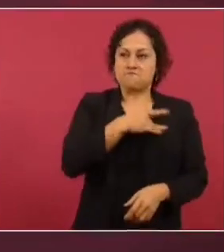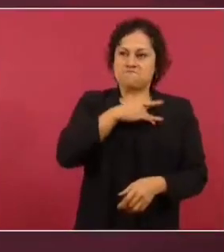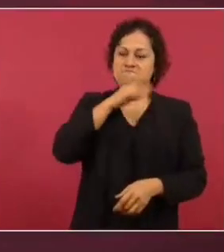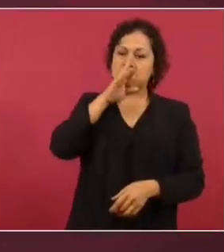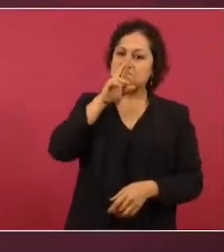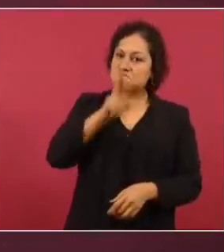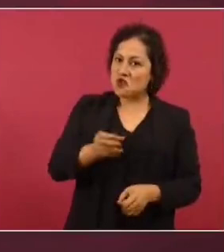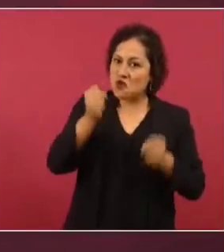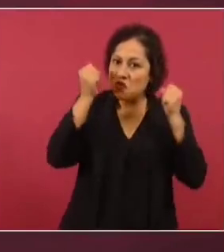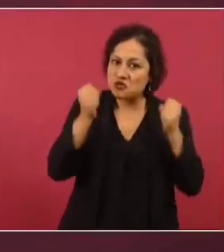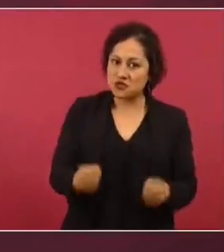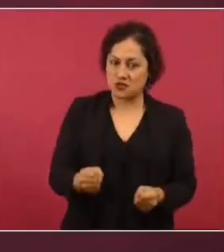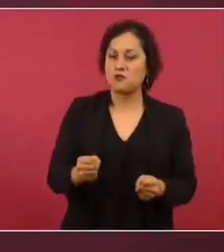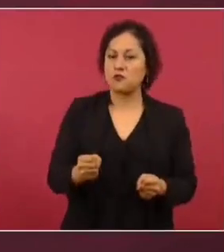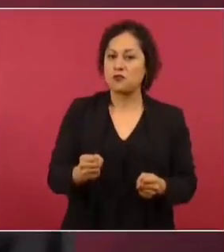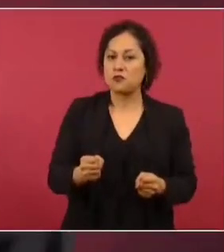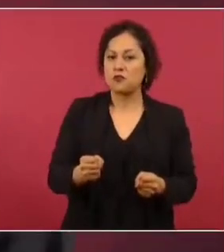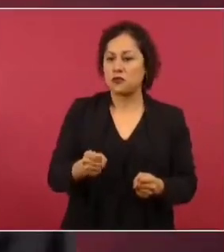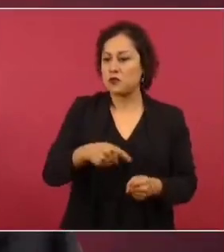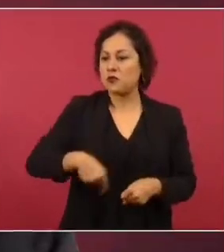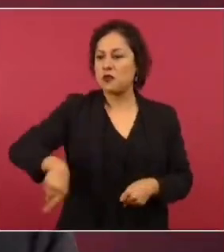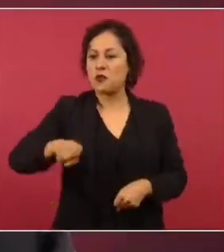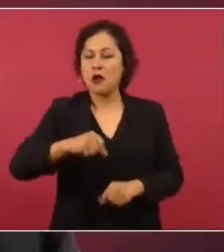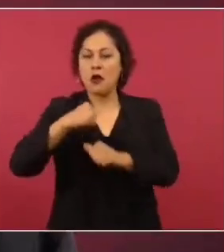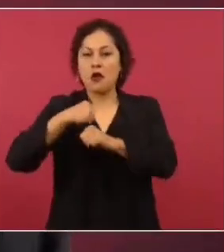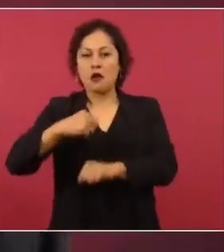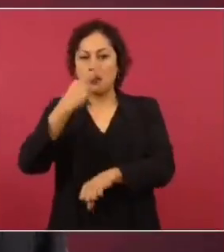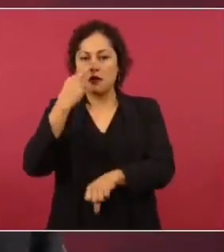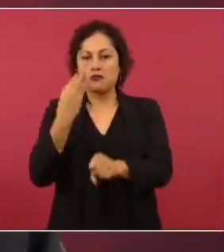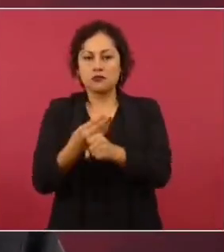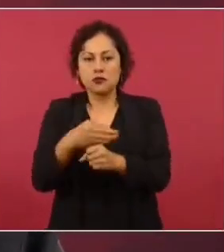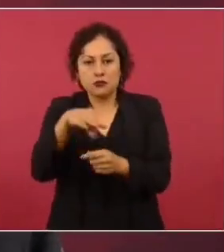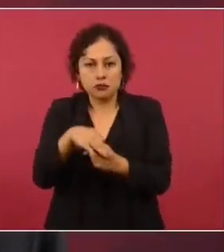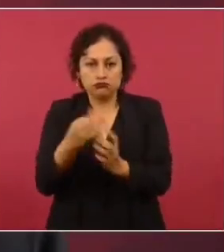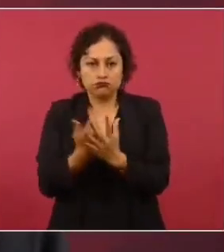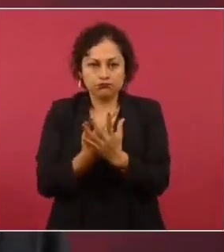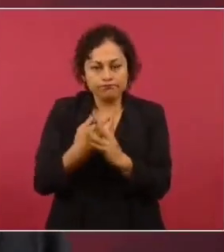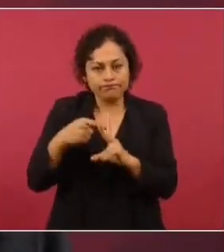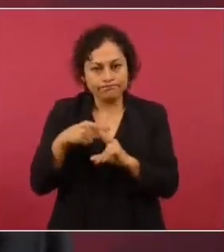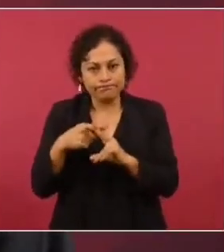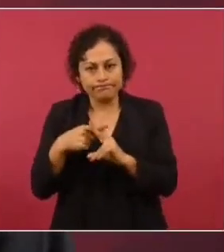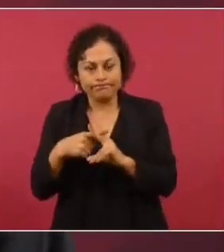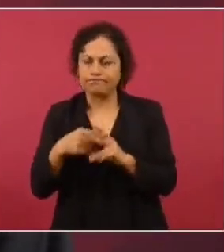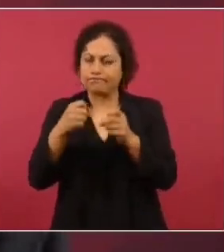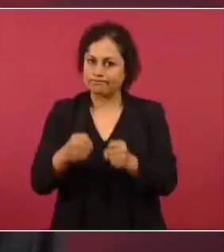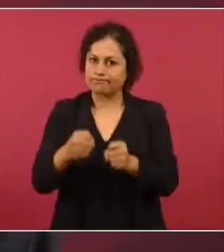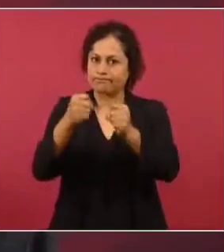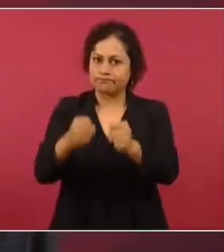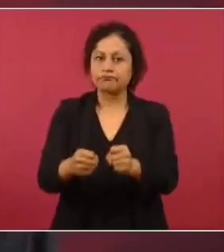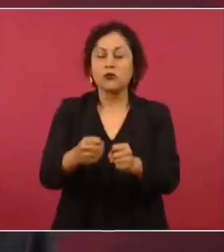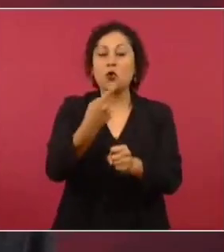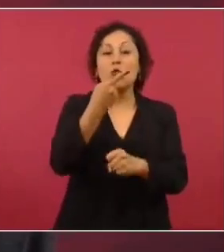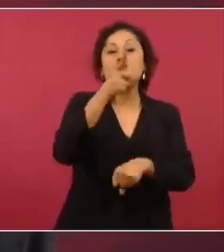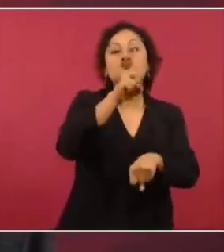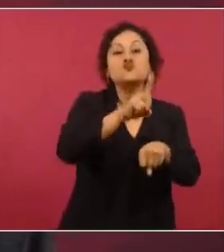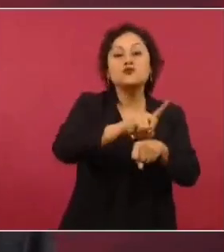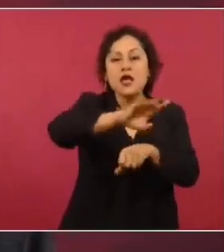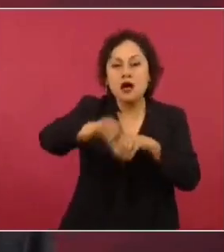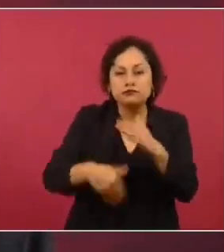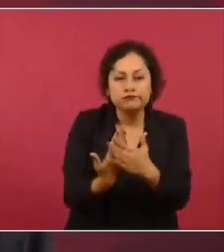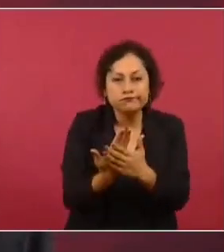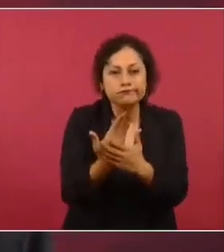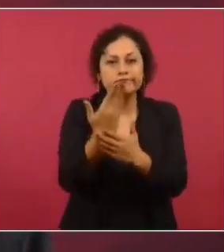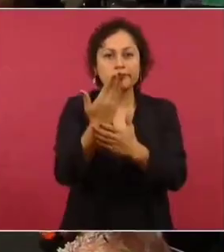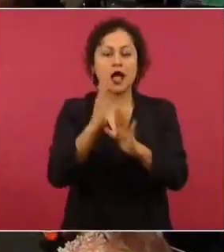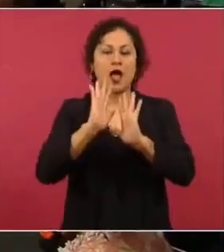para realizar los conteos y muy probablemente en la madrugada del día siguiente de la elección ya los mexicanos